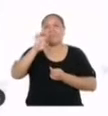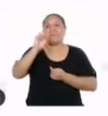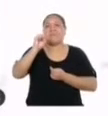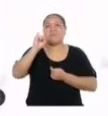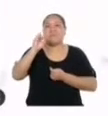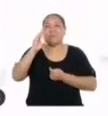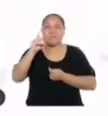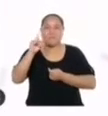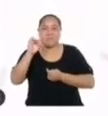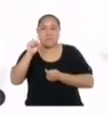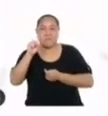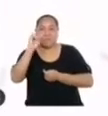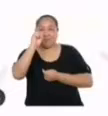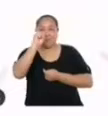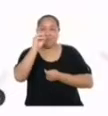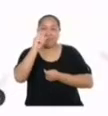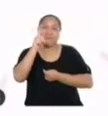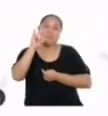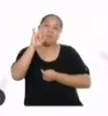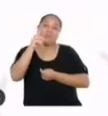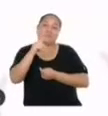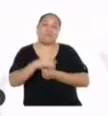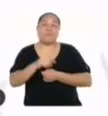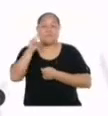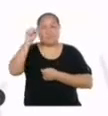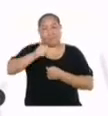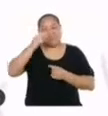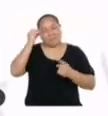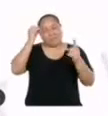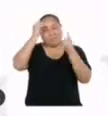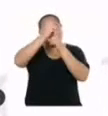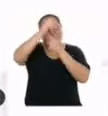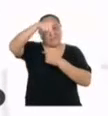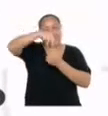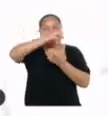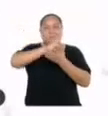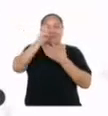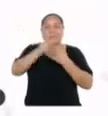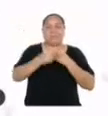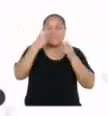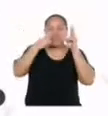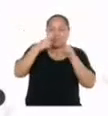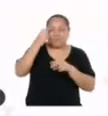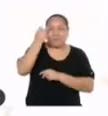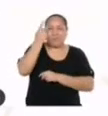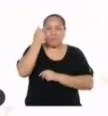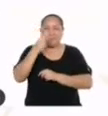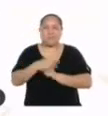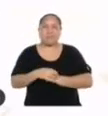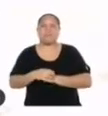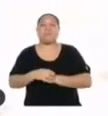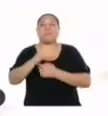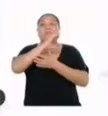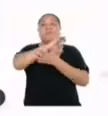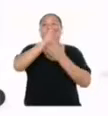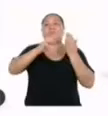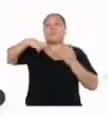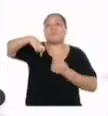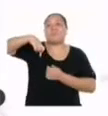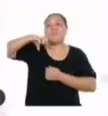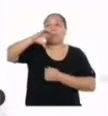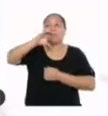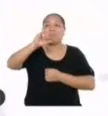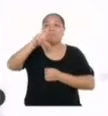Así es. Y el propósito de este programa es interpretar y representar las propiedades del cilindro y prisma en objetos